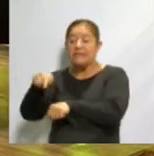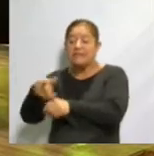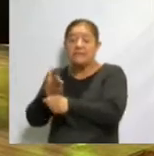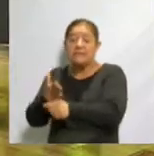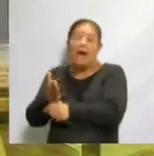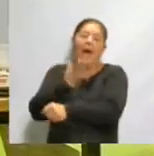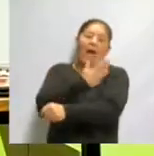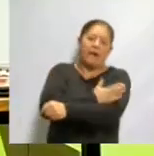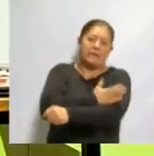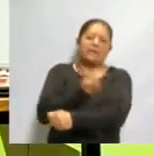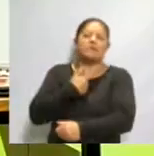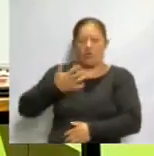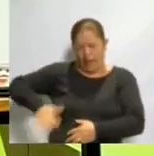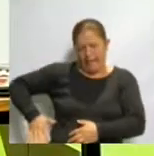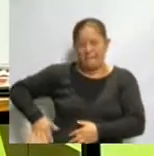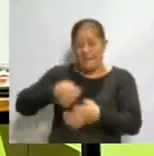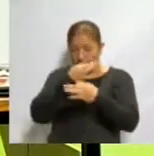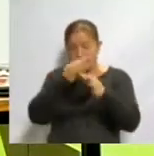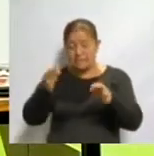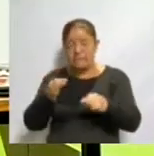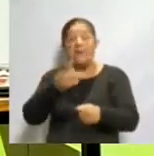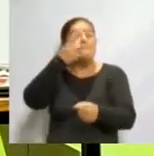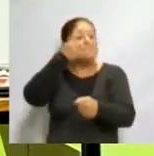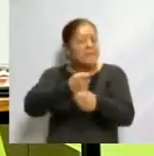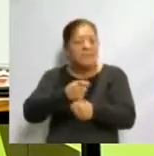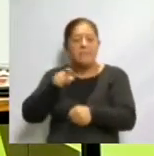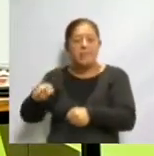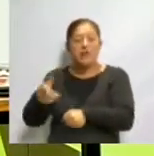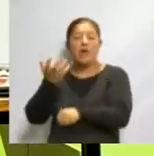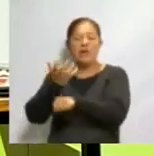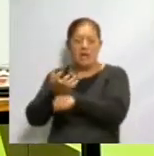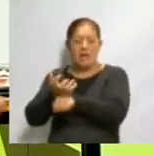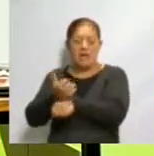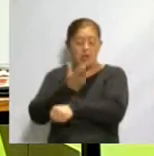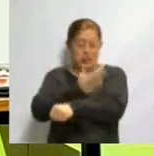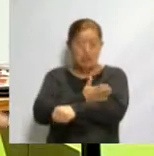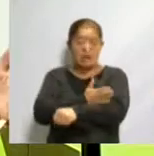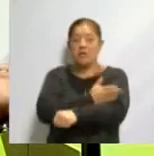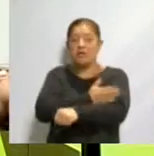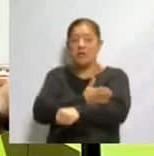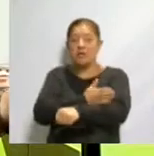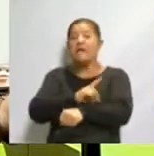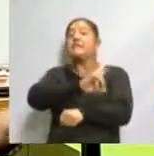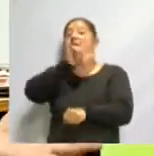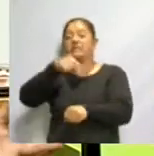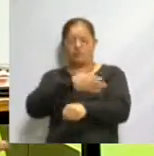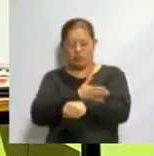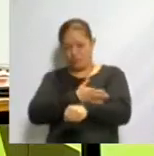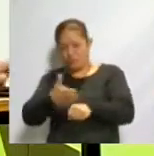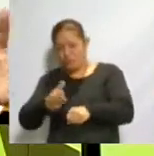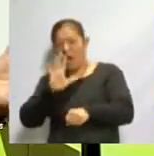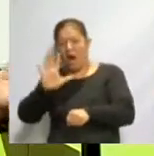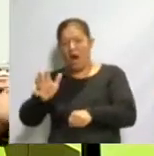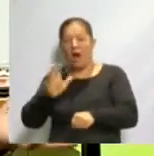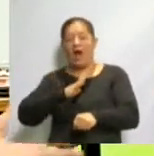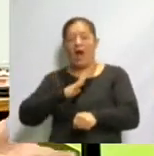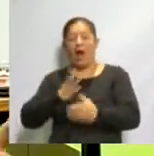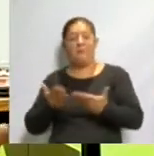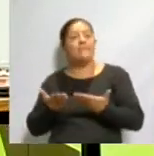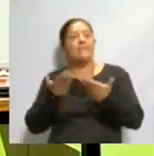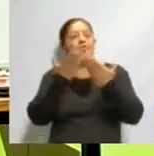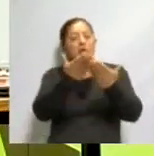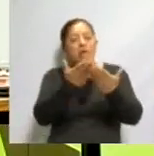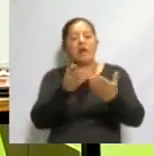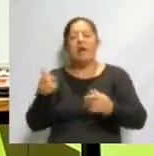Como decía hace un momento, es el preámbulo para lo que sigue, que es el colocar la ofrenda, el unir a toda la